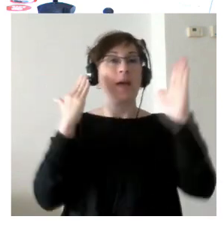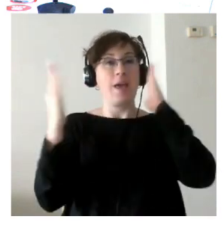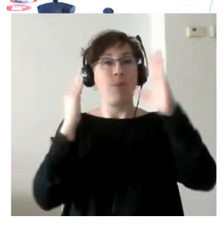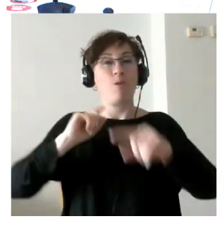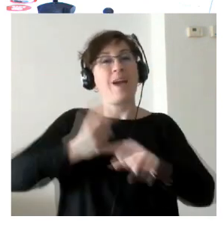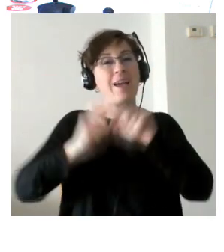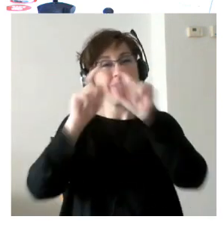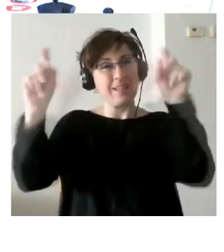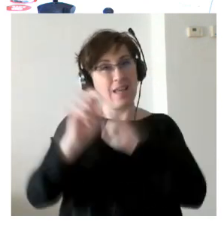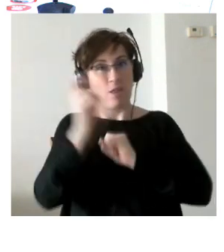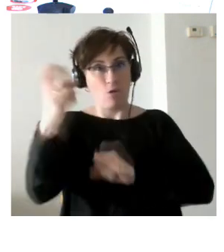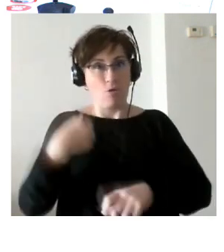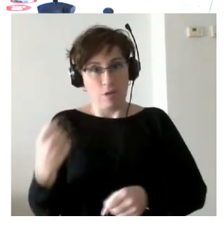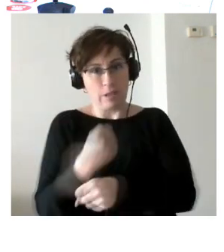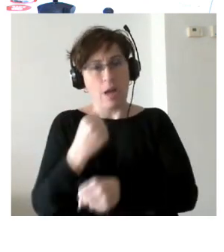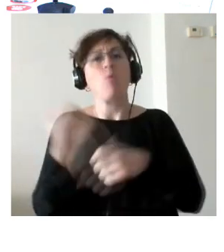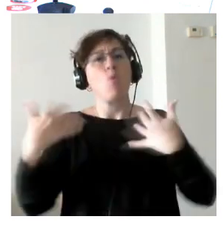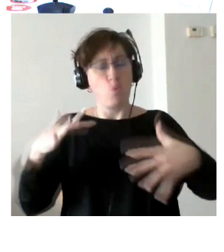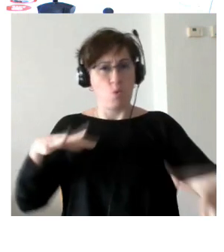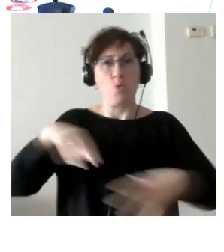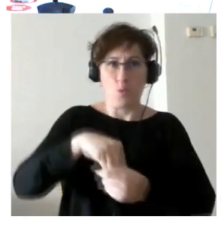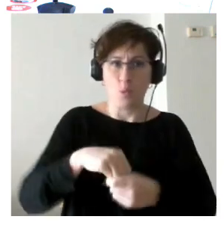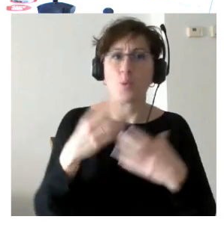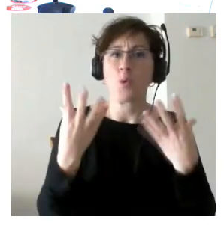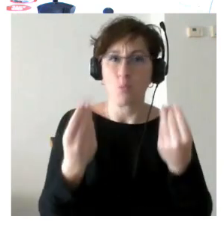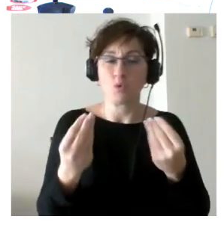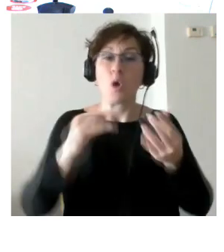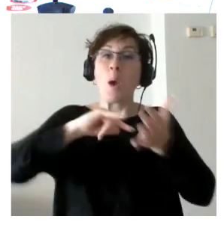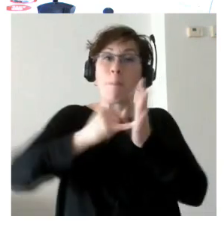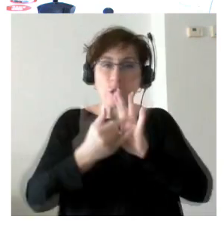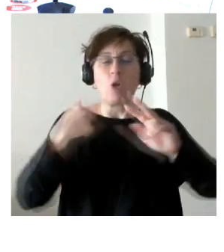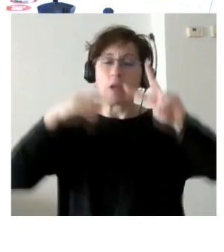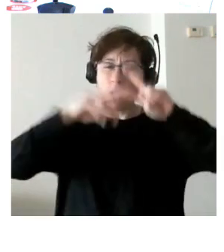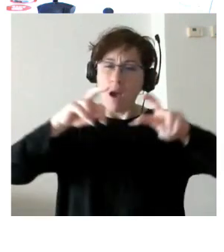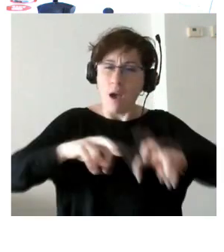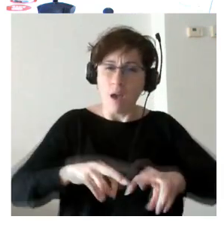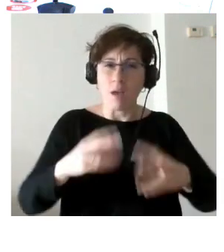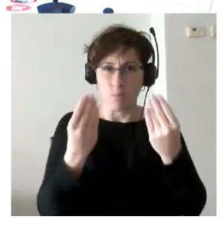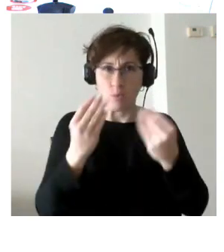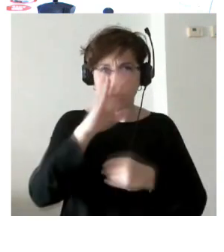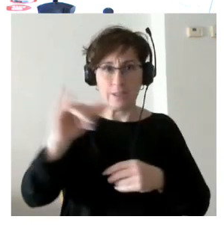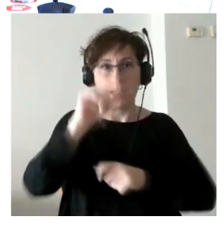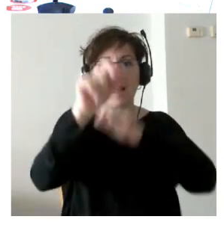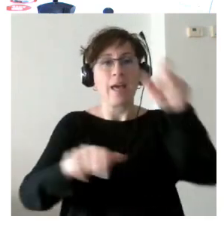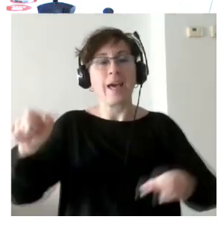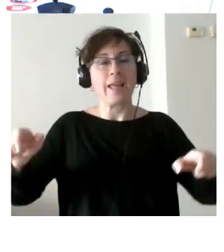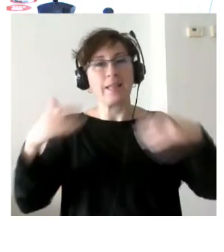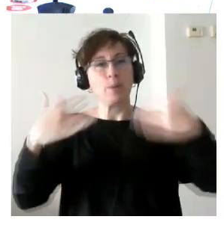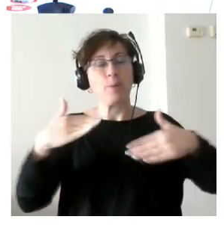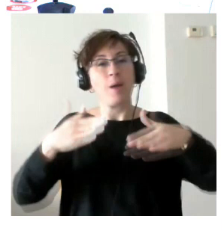nos involucramos mucho y sí que es verdad que yo indagué mucho la metodología con gente que tiene especiales dificultades de acceso al empleo